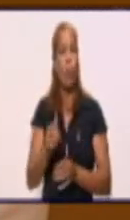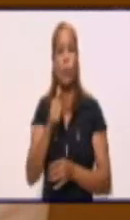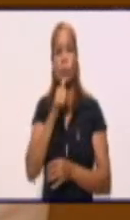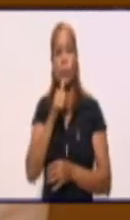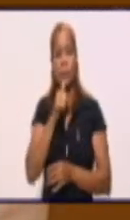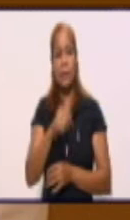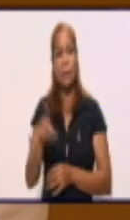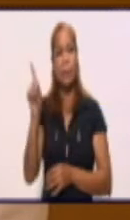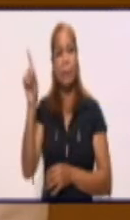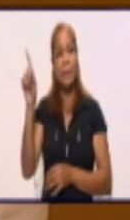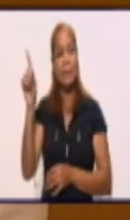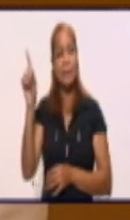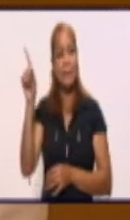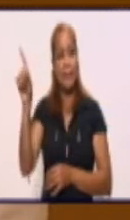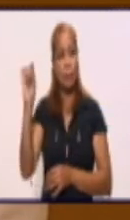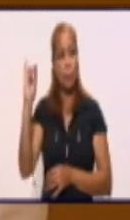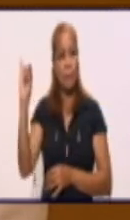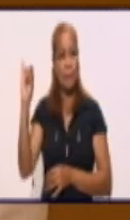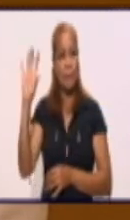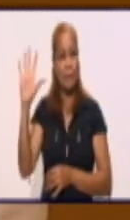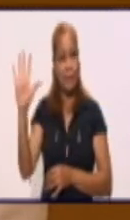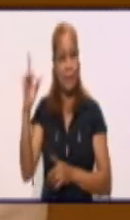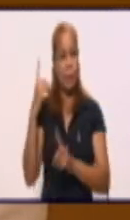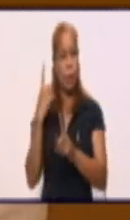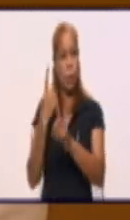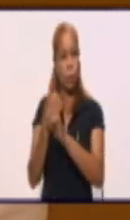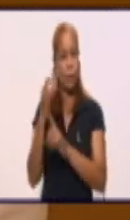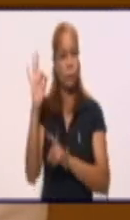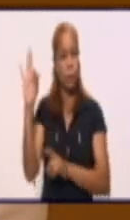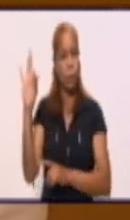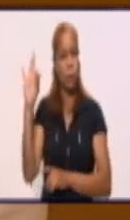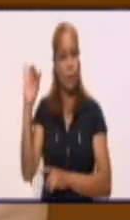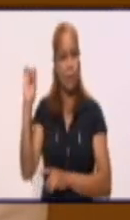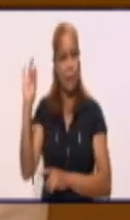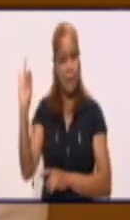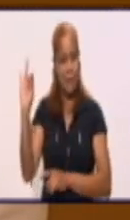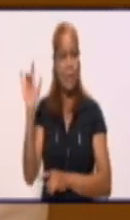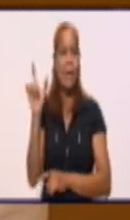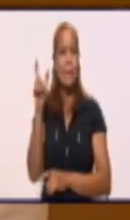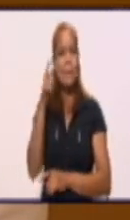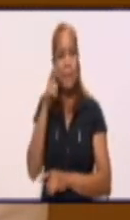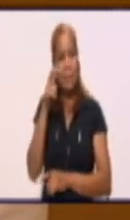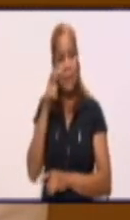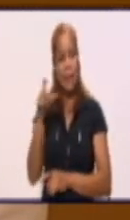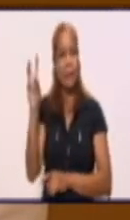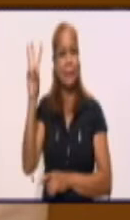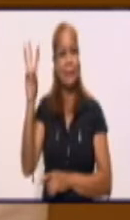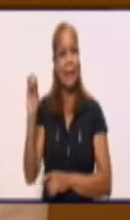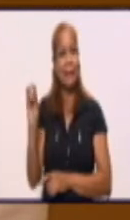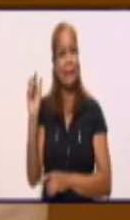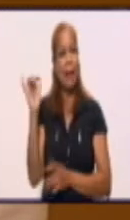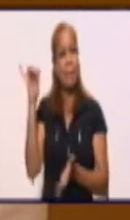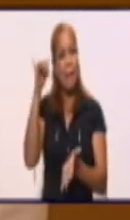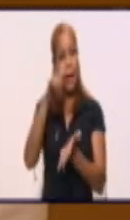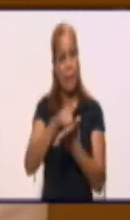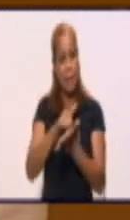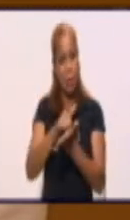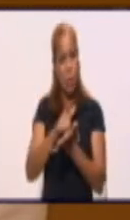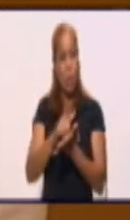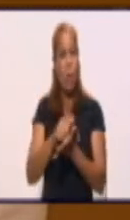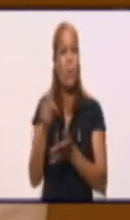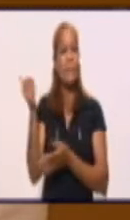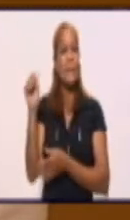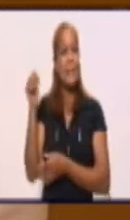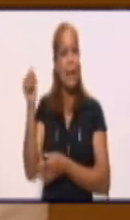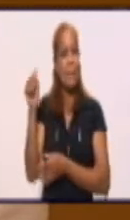.165 y contactos 87. Y se vigilan 30 viajeros. La provincia asciende ya a la cifra de 10